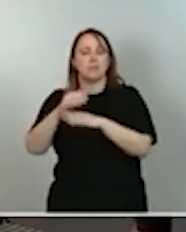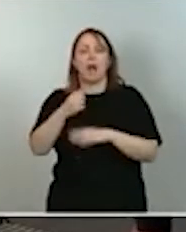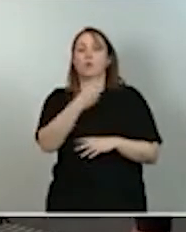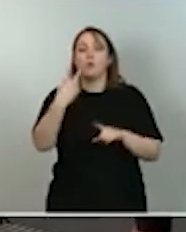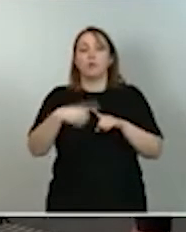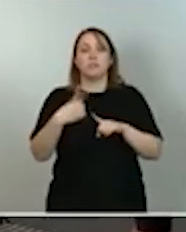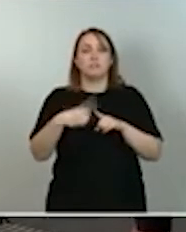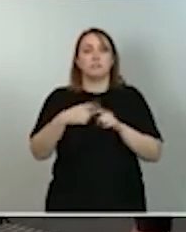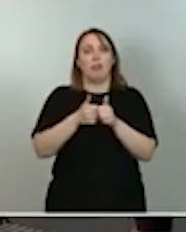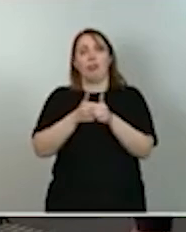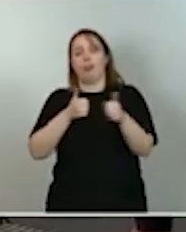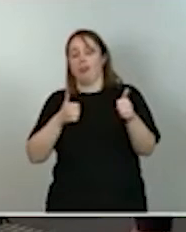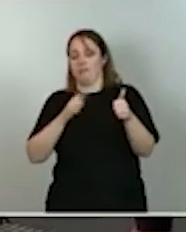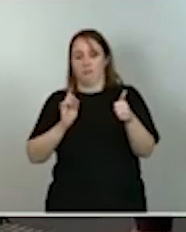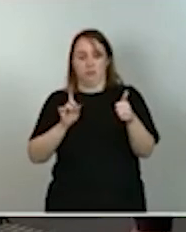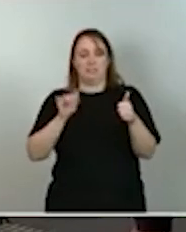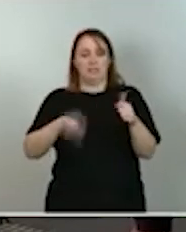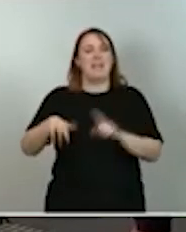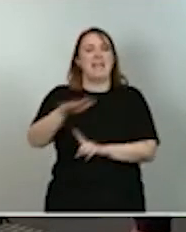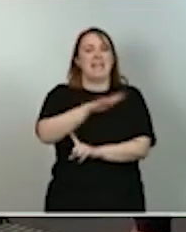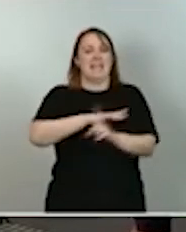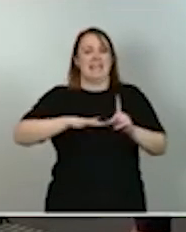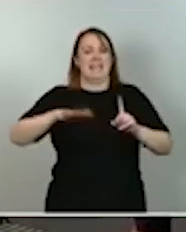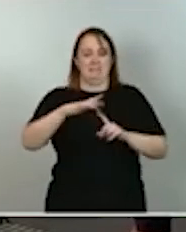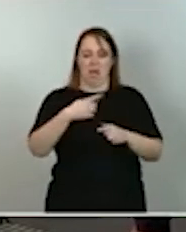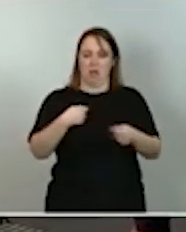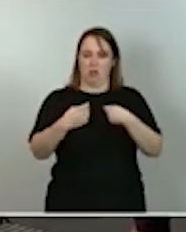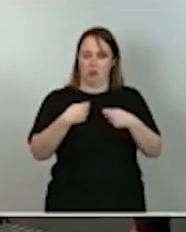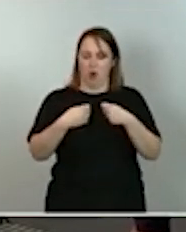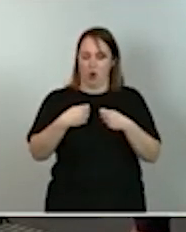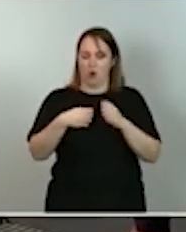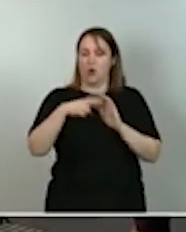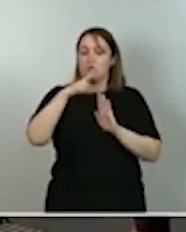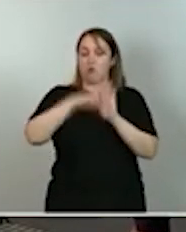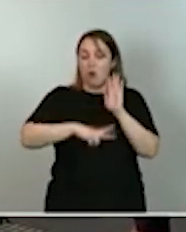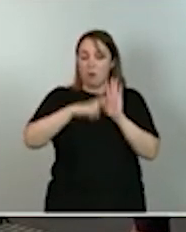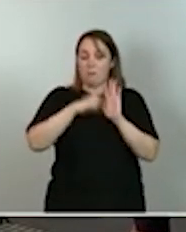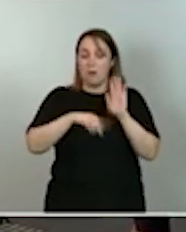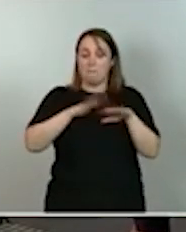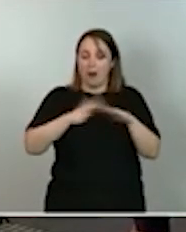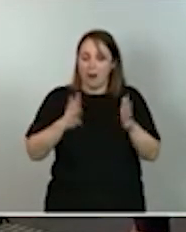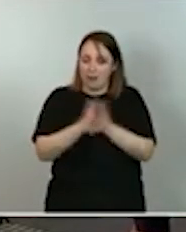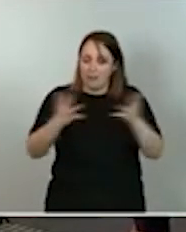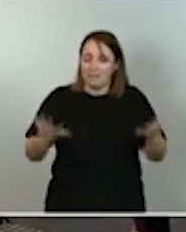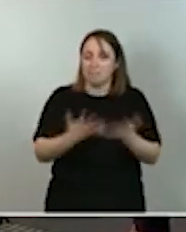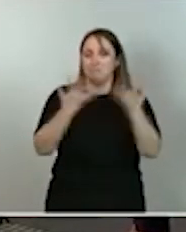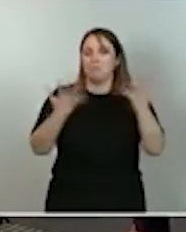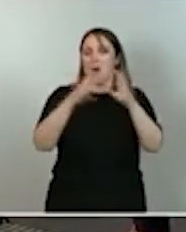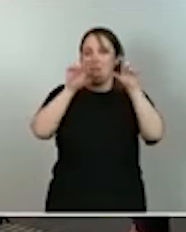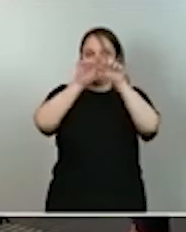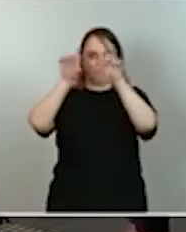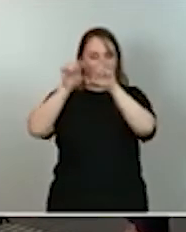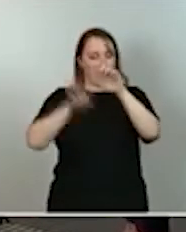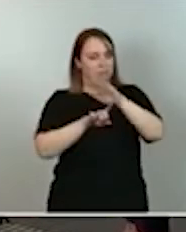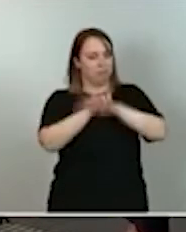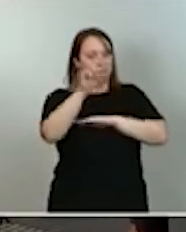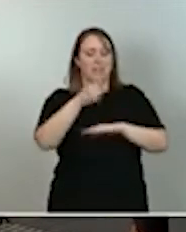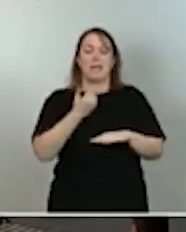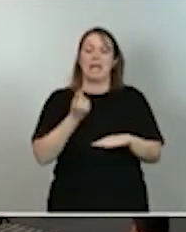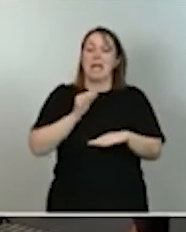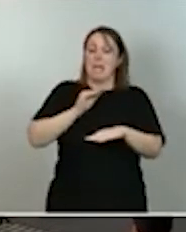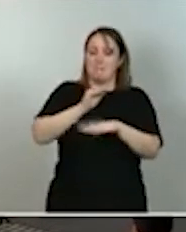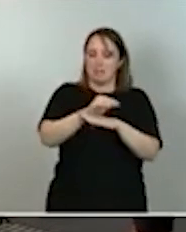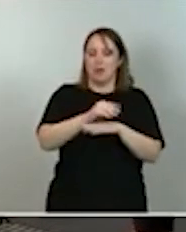el clima de negocios, el marco normativo para impulsar el emprendimiento, el crecimiento empresarial, la inversión y la creación de empleo.